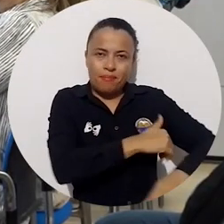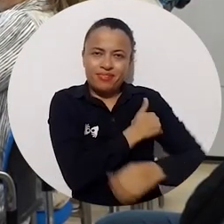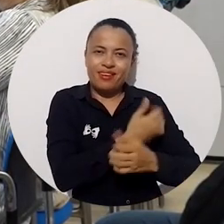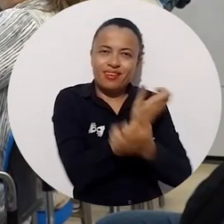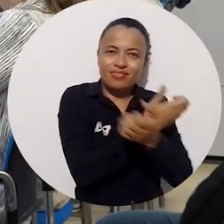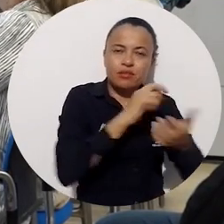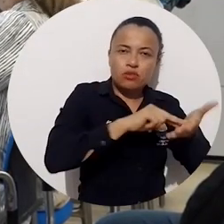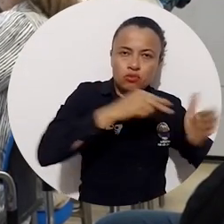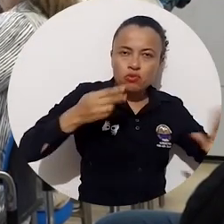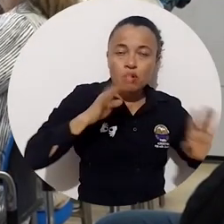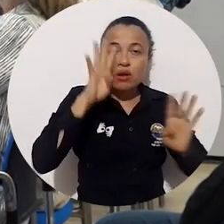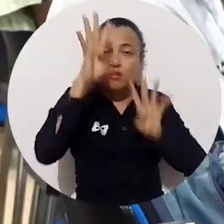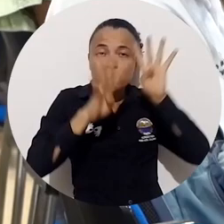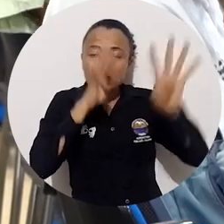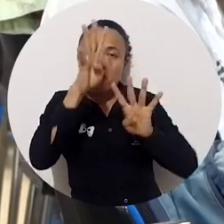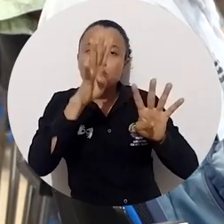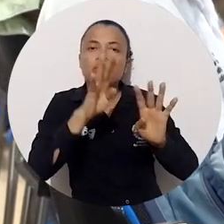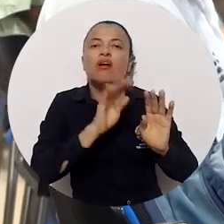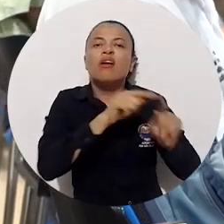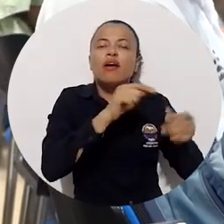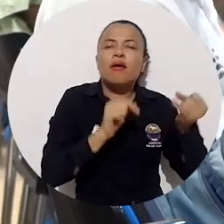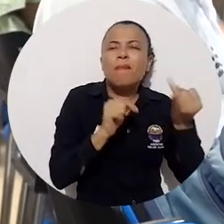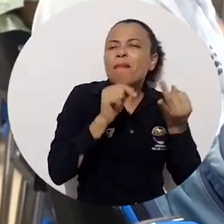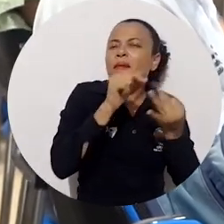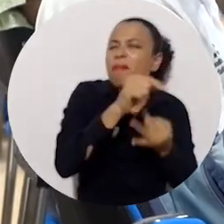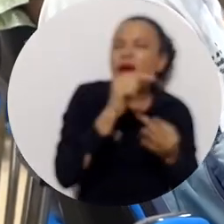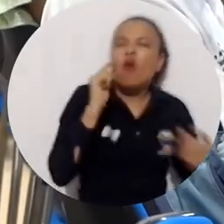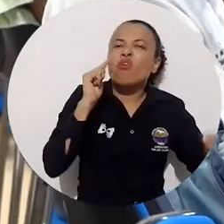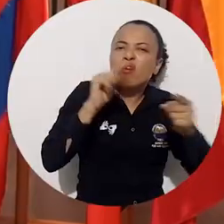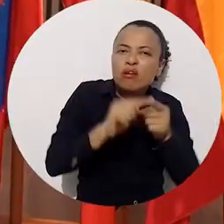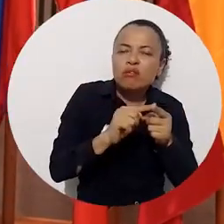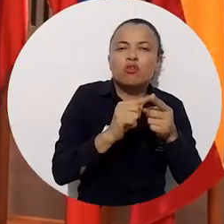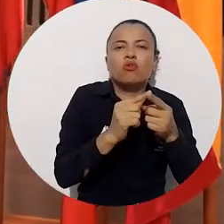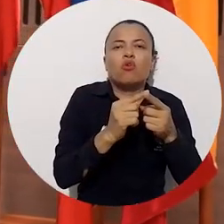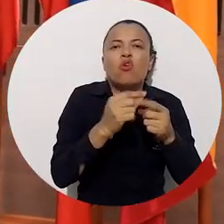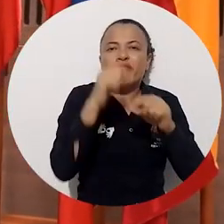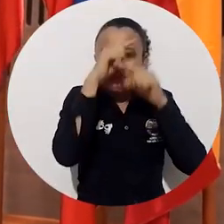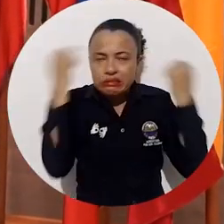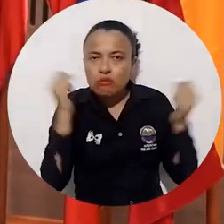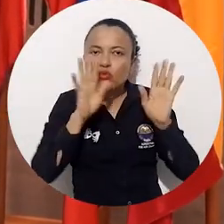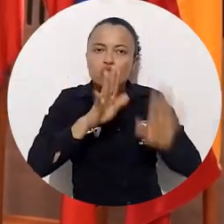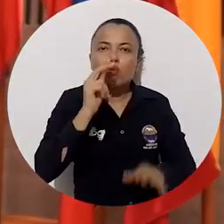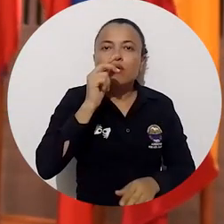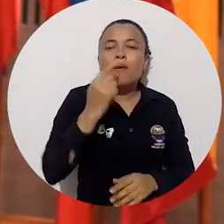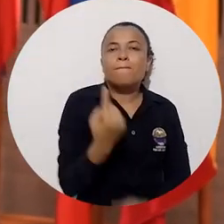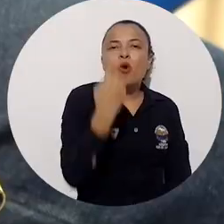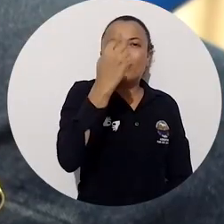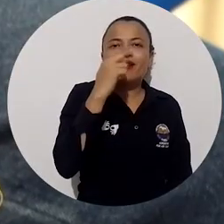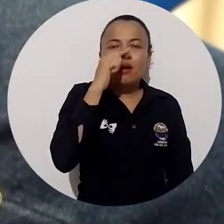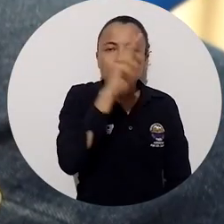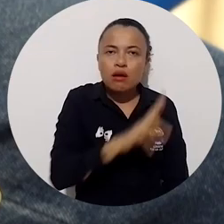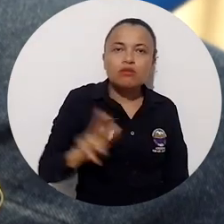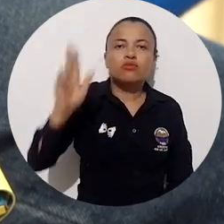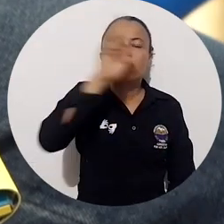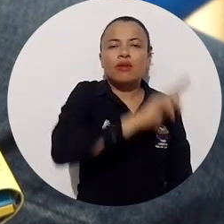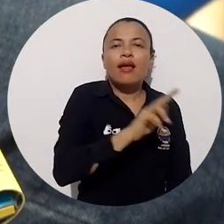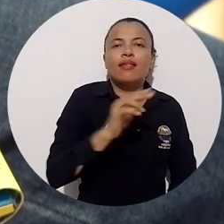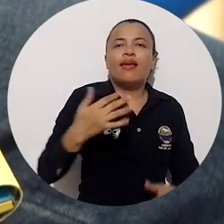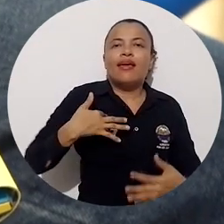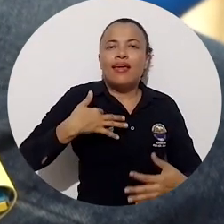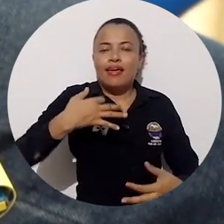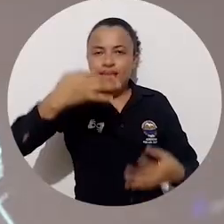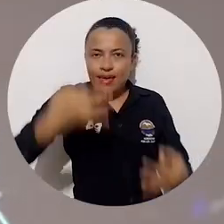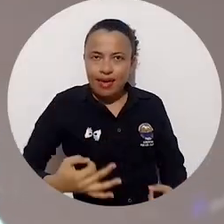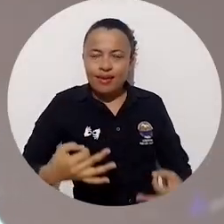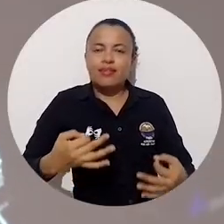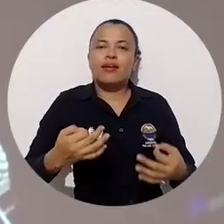Ortiz, funcionaria del Ministerio de Ciencia, Tecnología e Innovación, quien dio a conocer los principales objetivos y desafíos de la Política